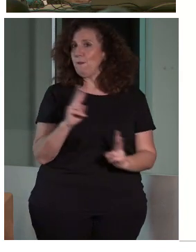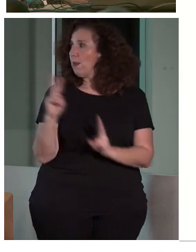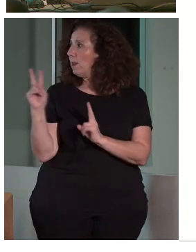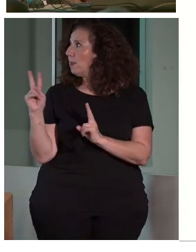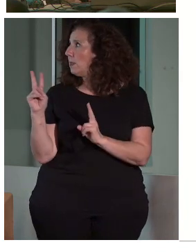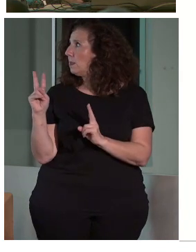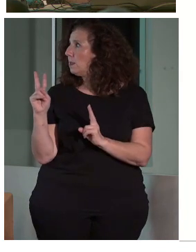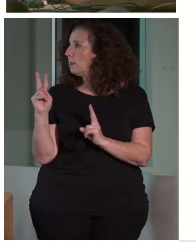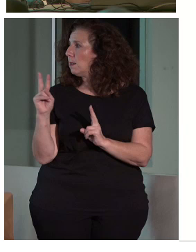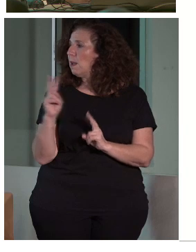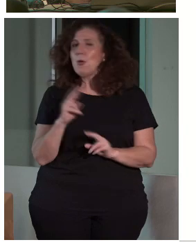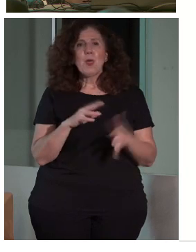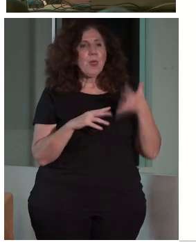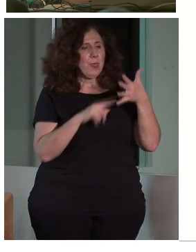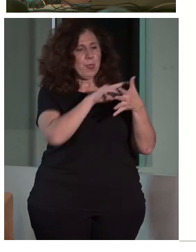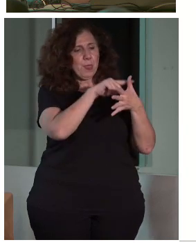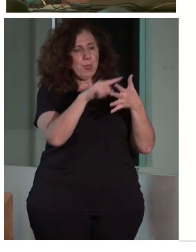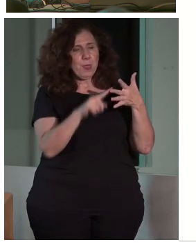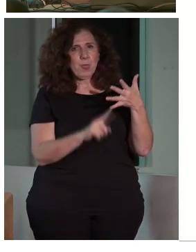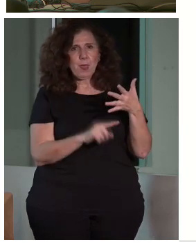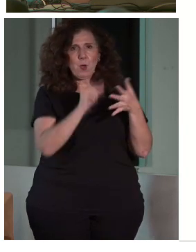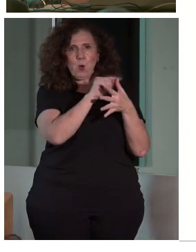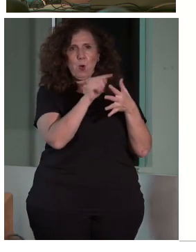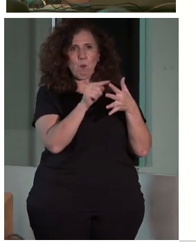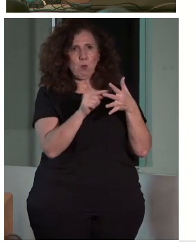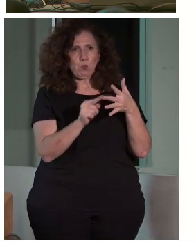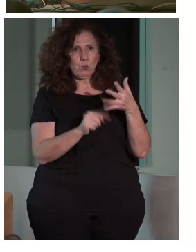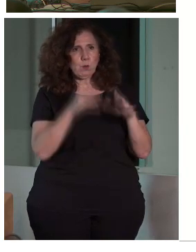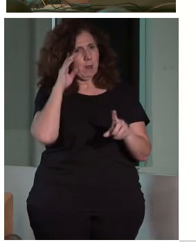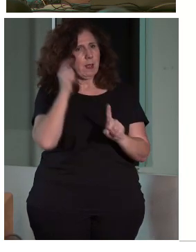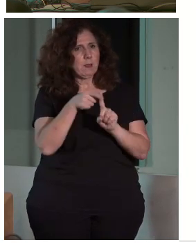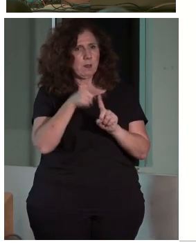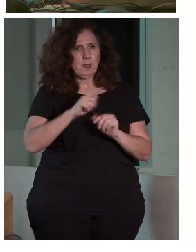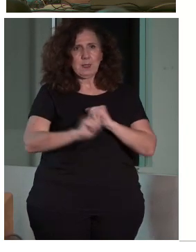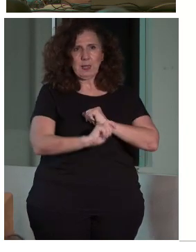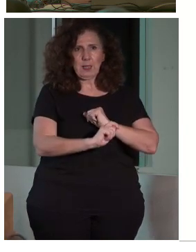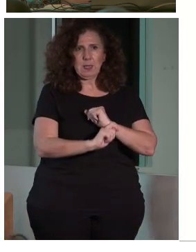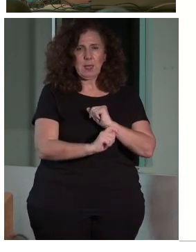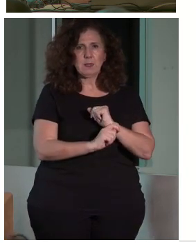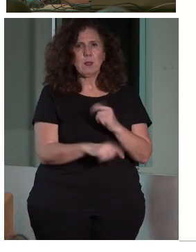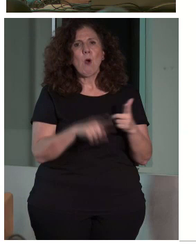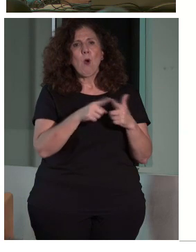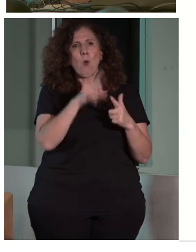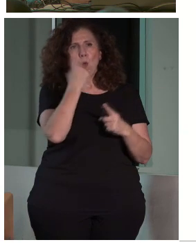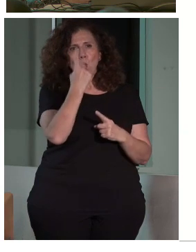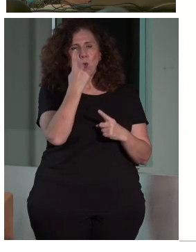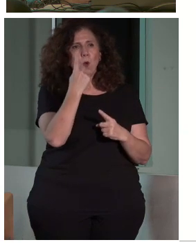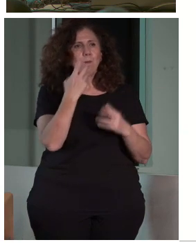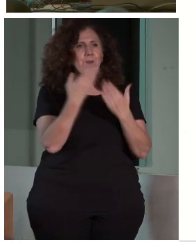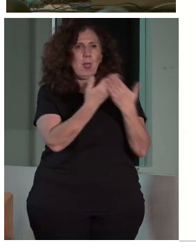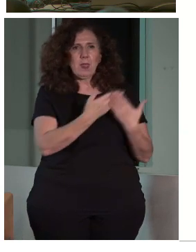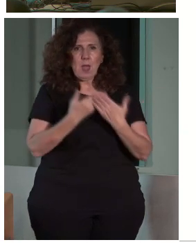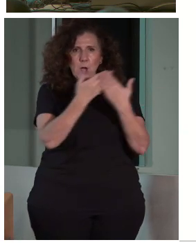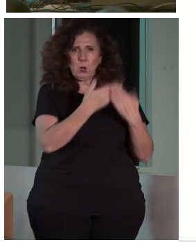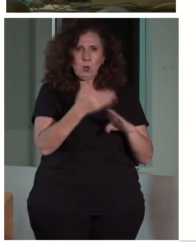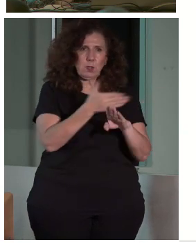cinco puntos, que uno es plantear los objetivos y las estrategias, otro es el diagnóstico que se haga del bien,